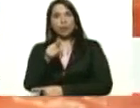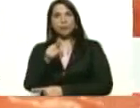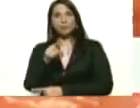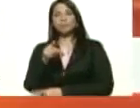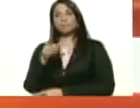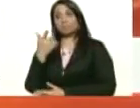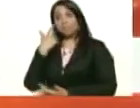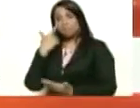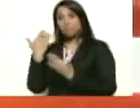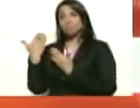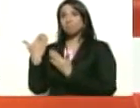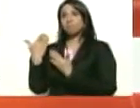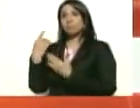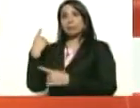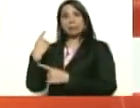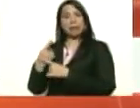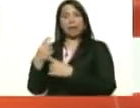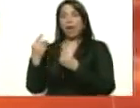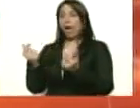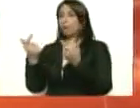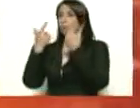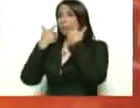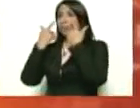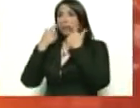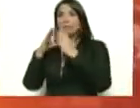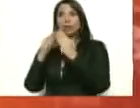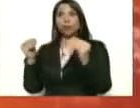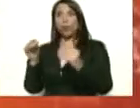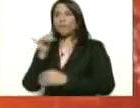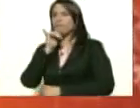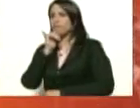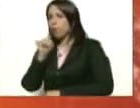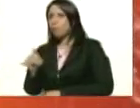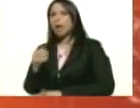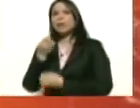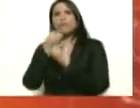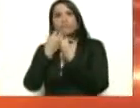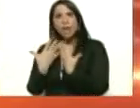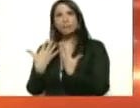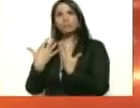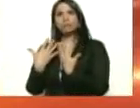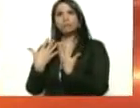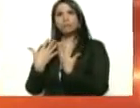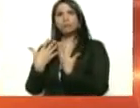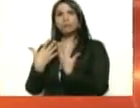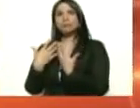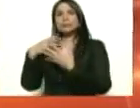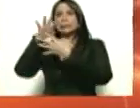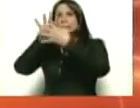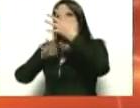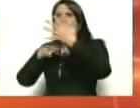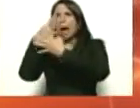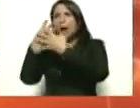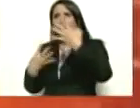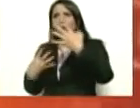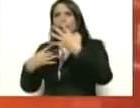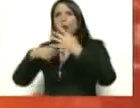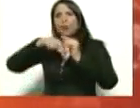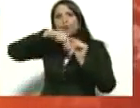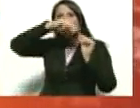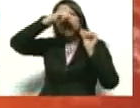encima de todo, encima, informando bien las tablas, la curva.